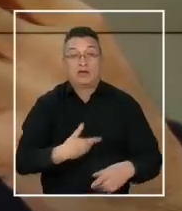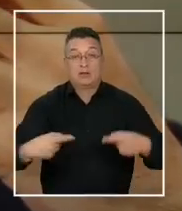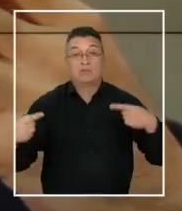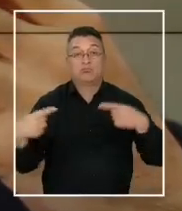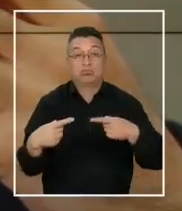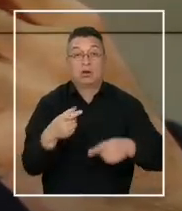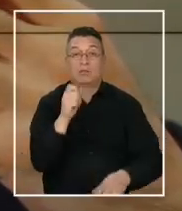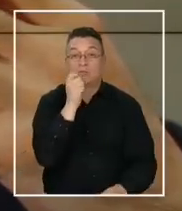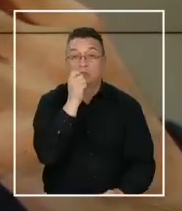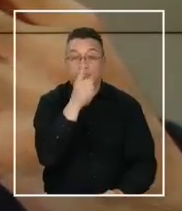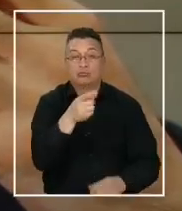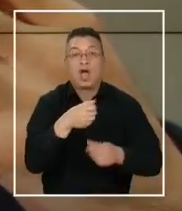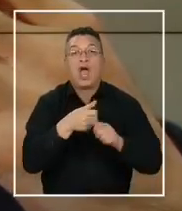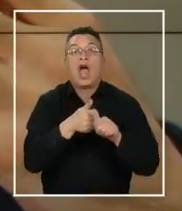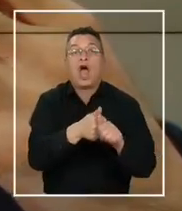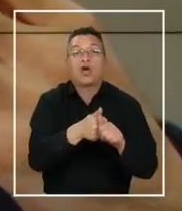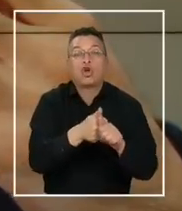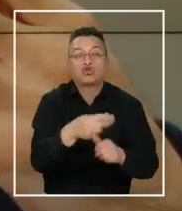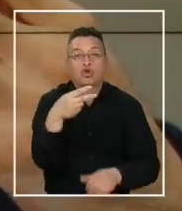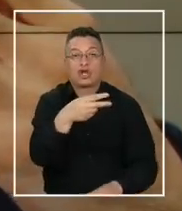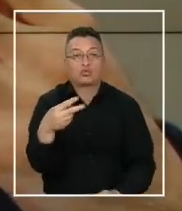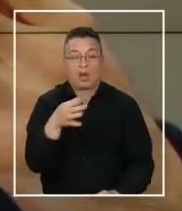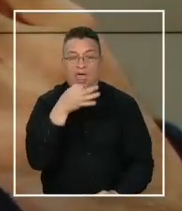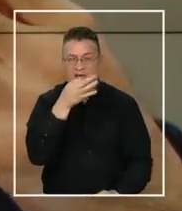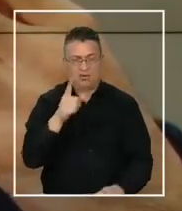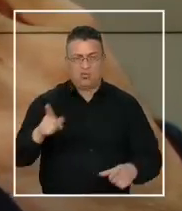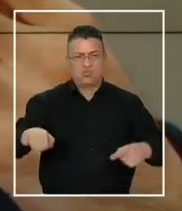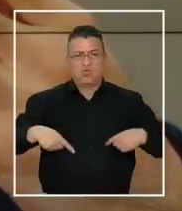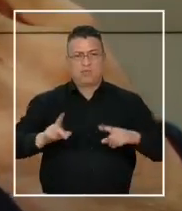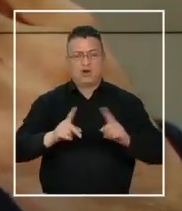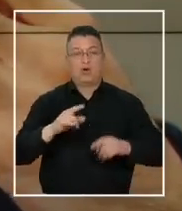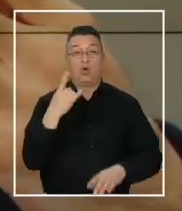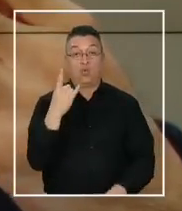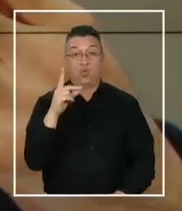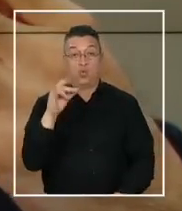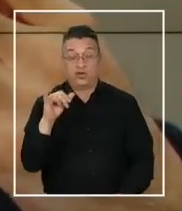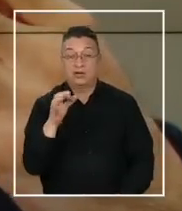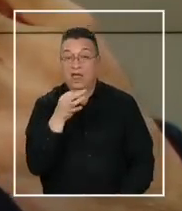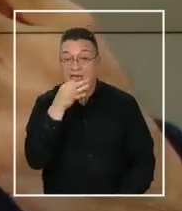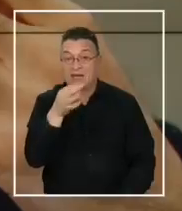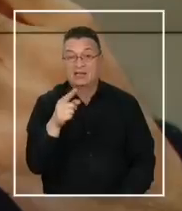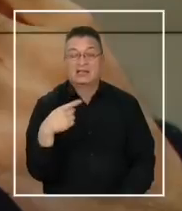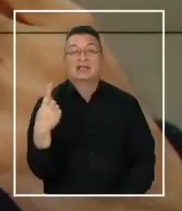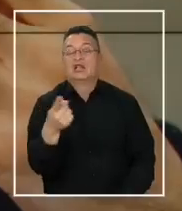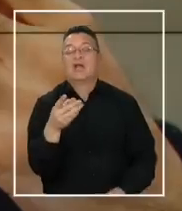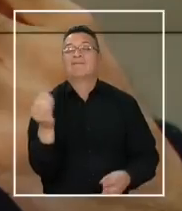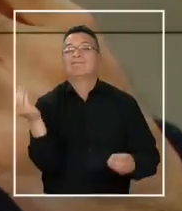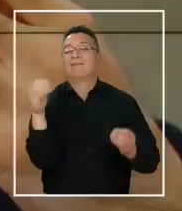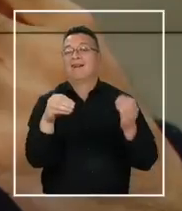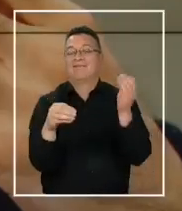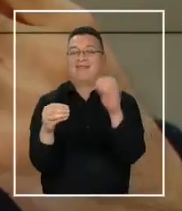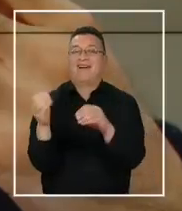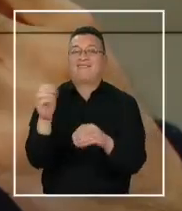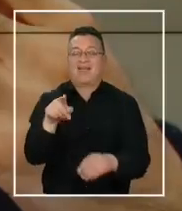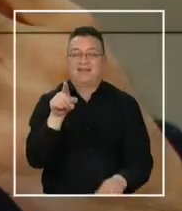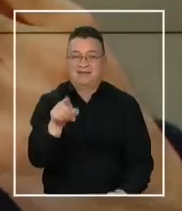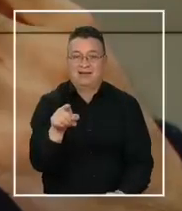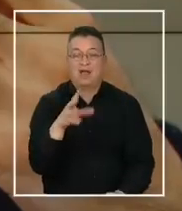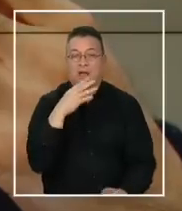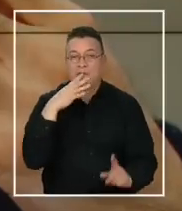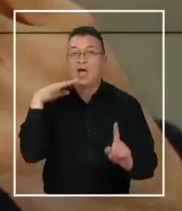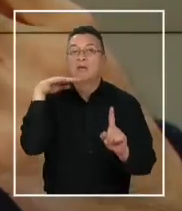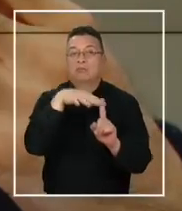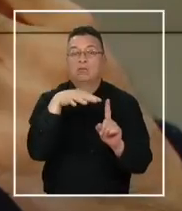ser acusado de acoso sexual, insistió en su inocencia. Desde la UDI, un parlamentario acusó que todo se trata de un montaje, mientras se ha